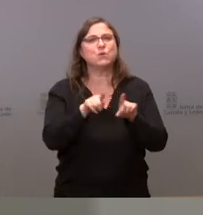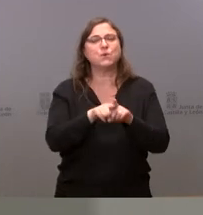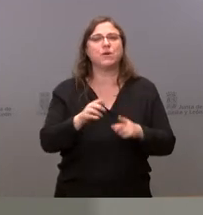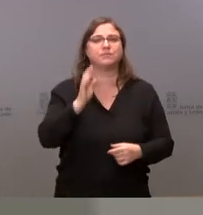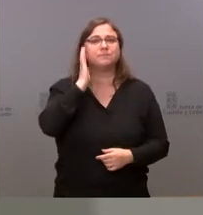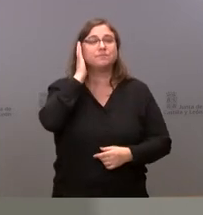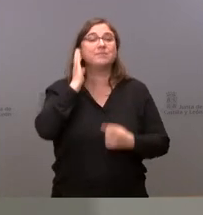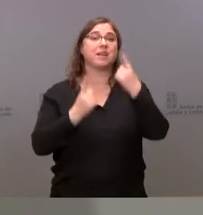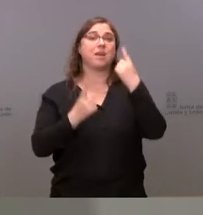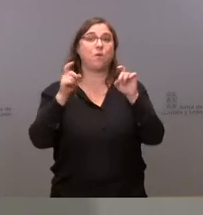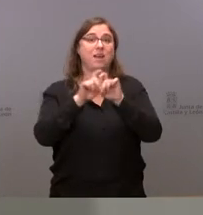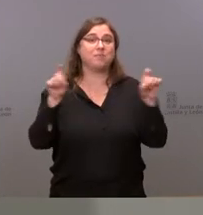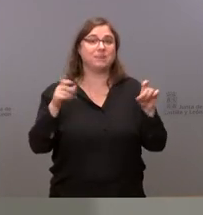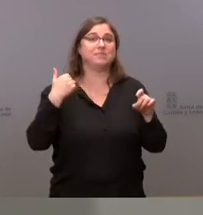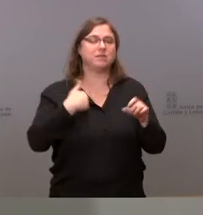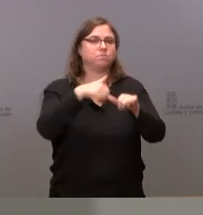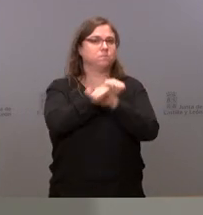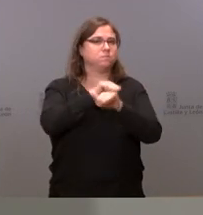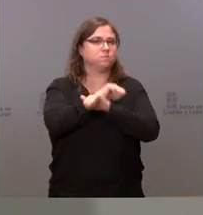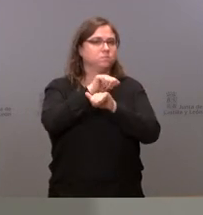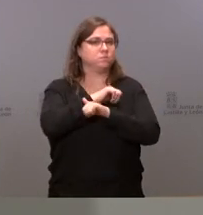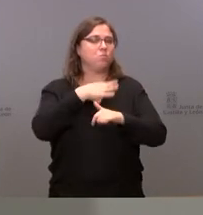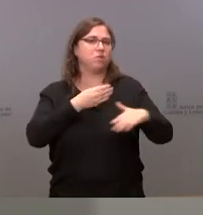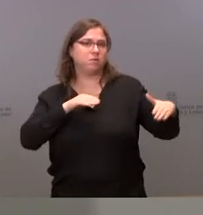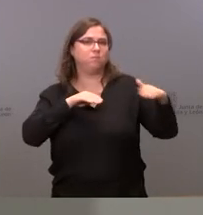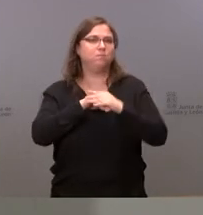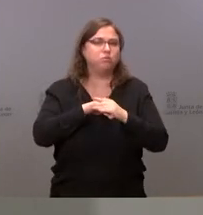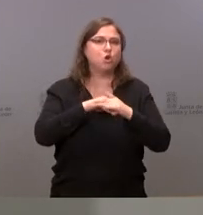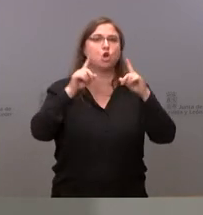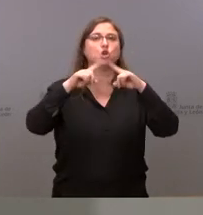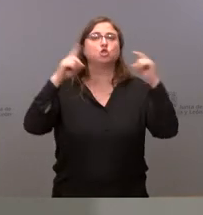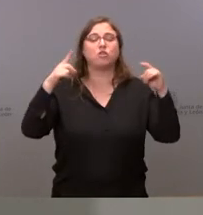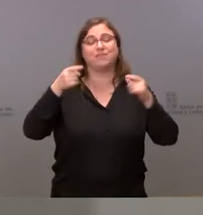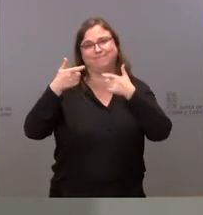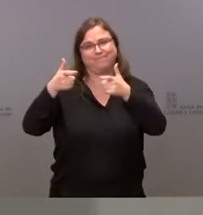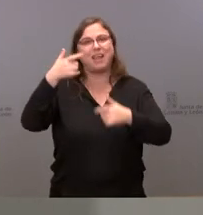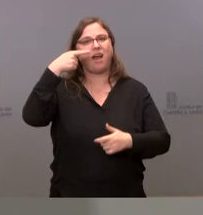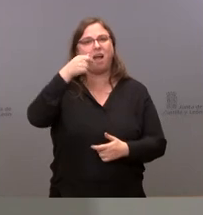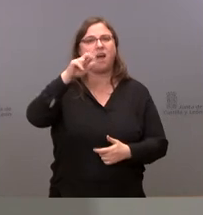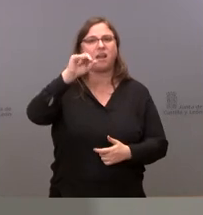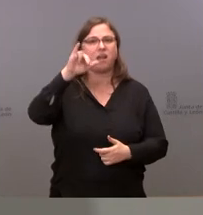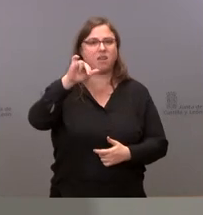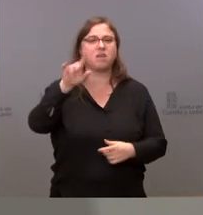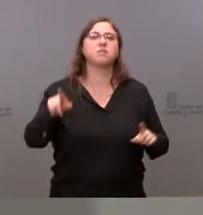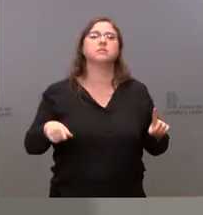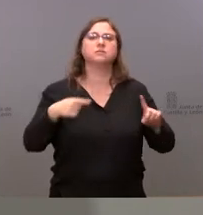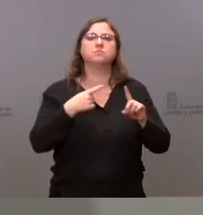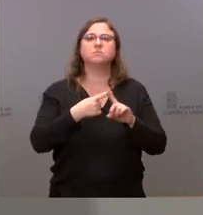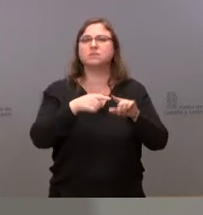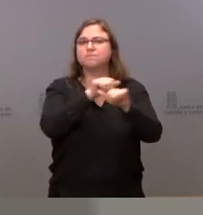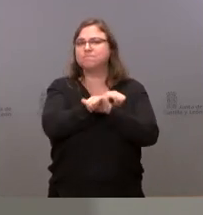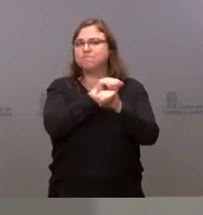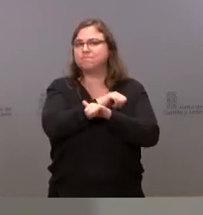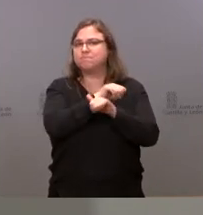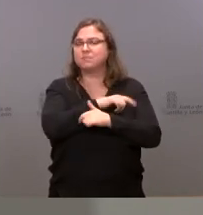lógicamente algunas de estas empresas que ya estaban a la espera de poder invertir en Soria en este caso en Garray estaban también en la expectativa